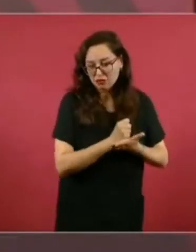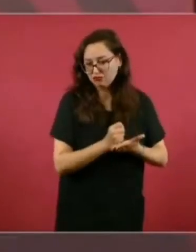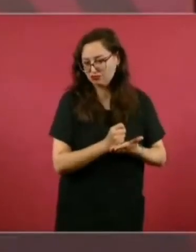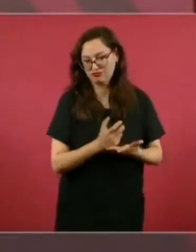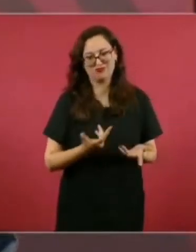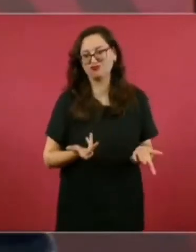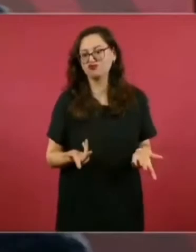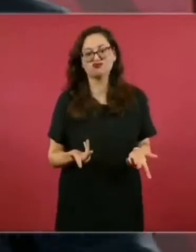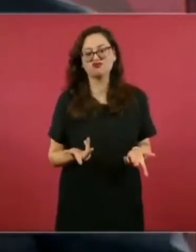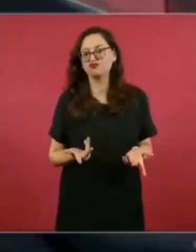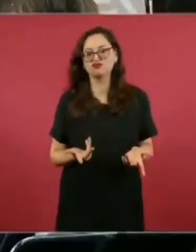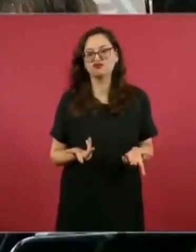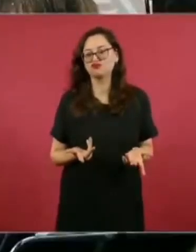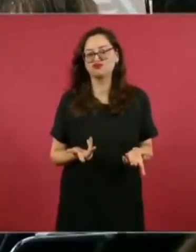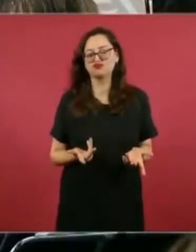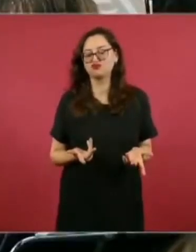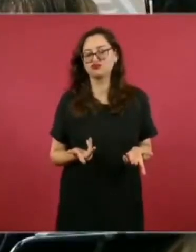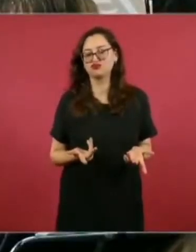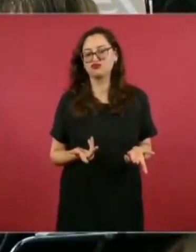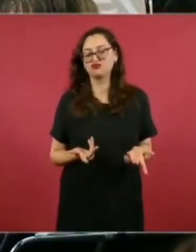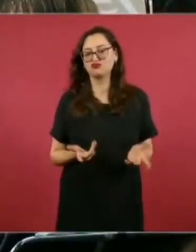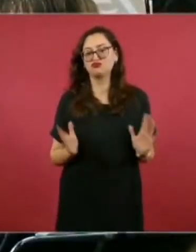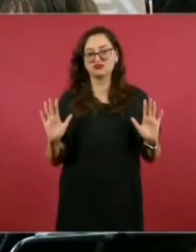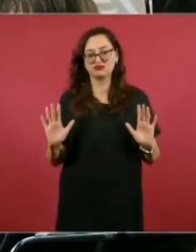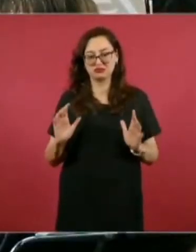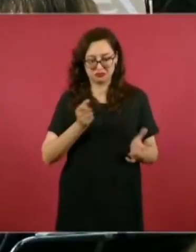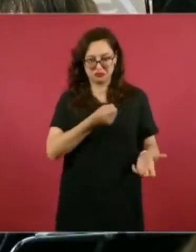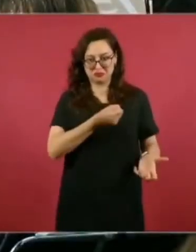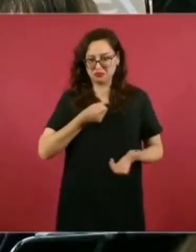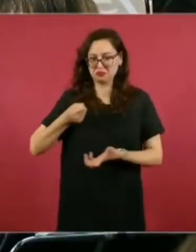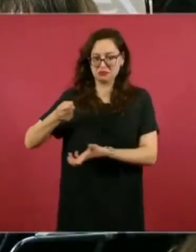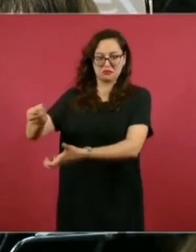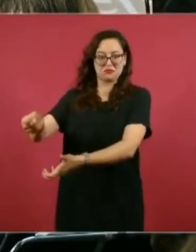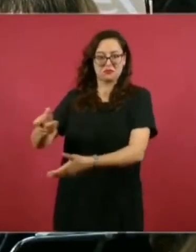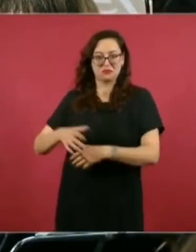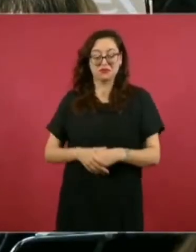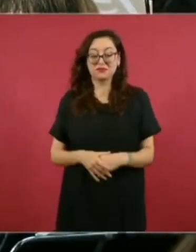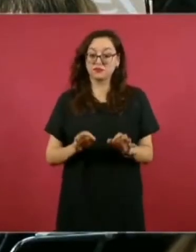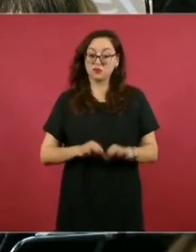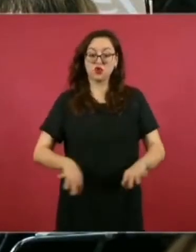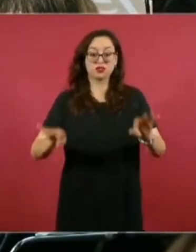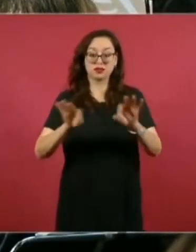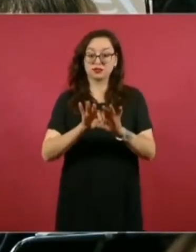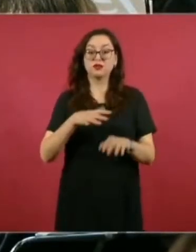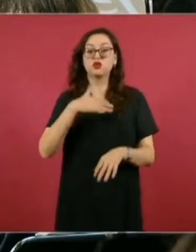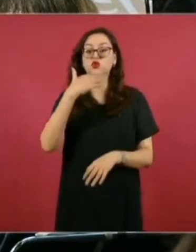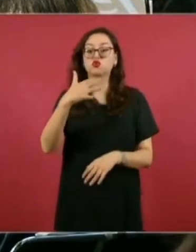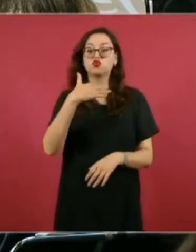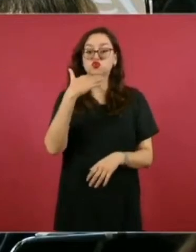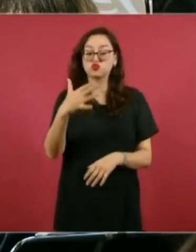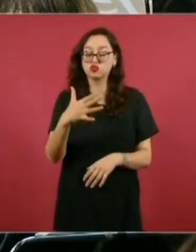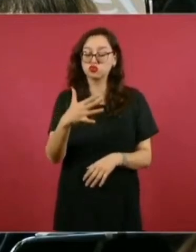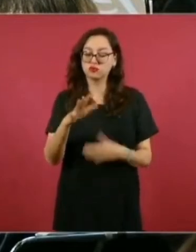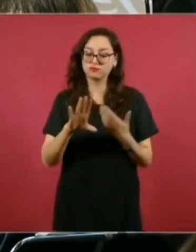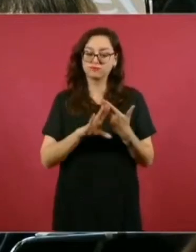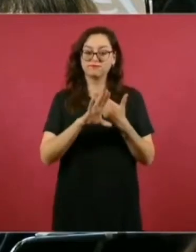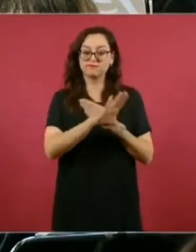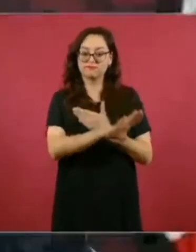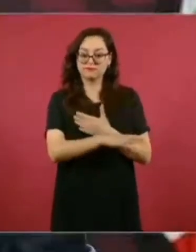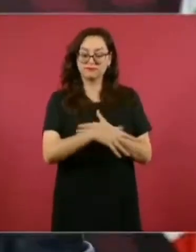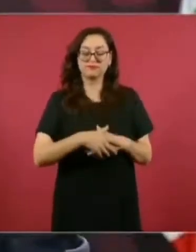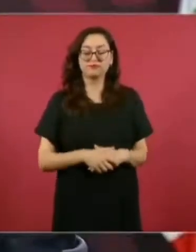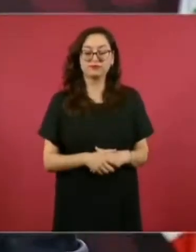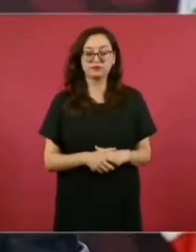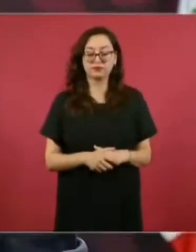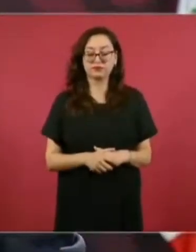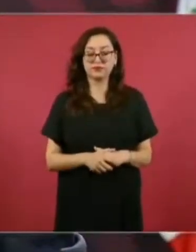Entonces, es muy importante no permitir la corrupción. Ah, bueno, y decía yo que iba yo a hablar, porque